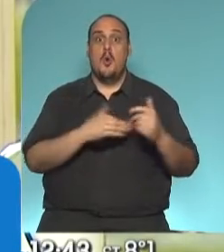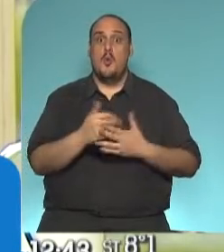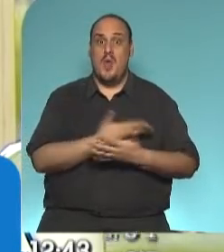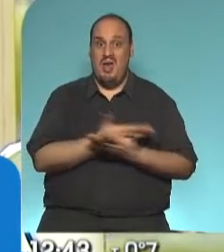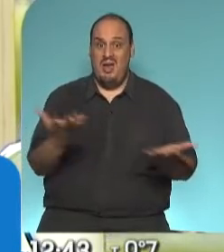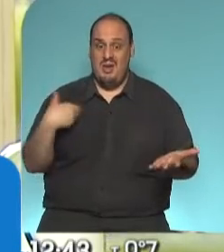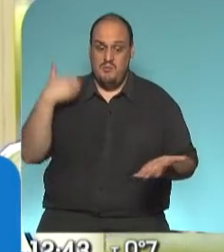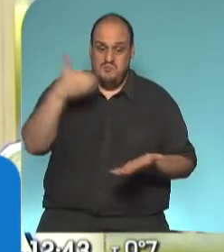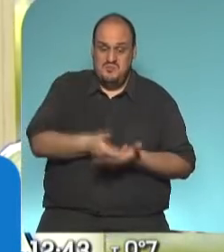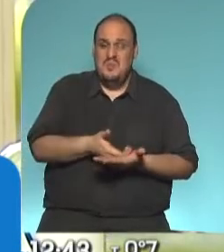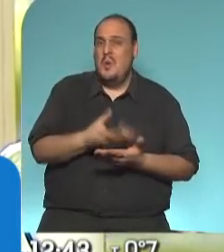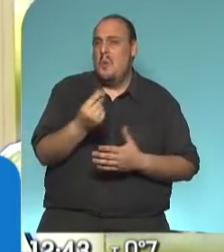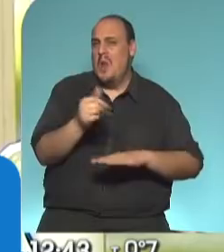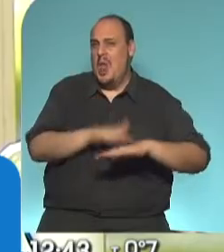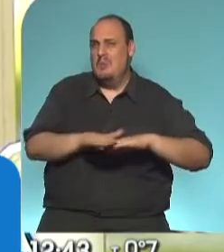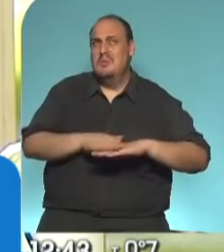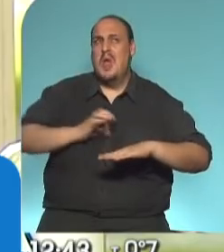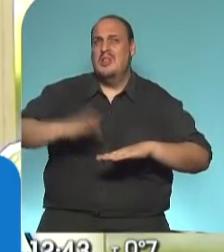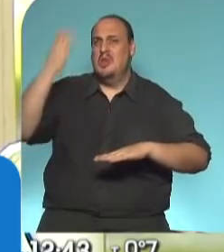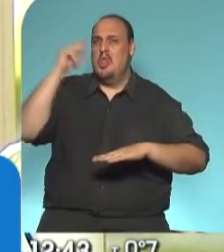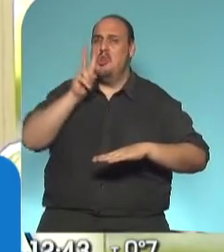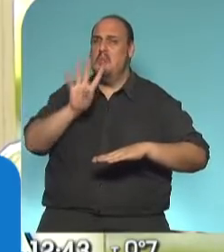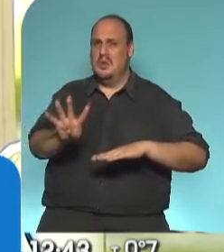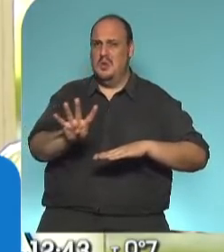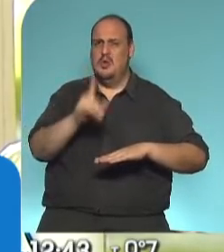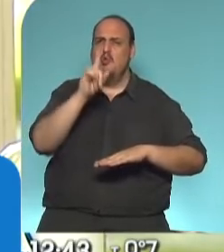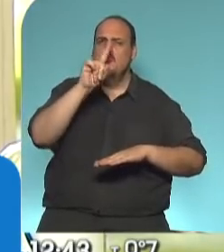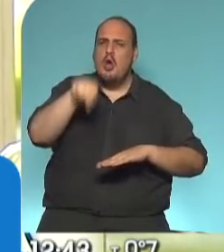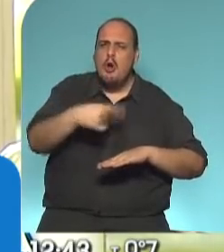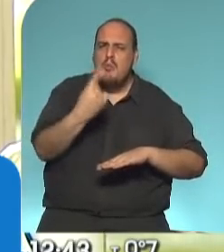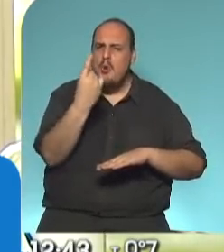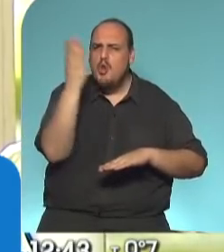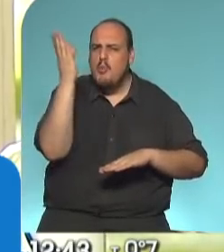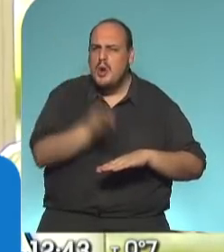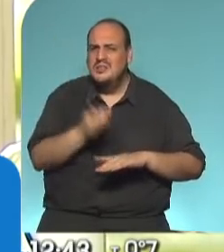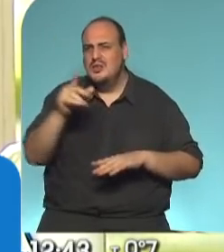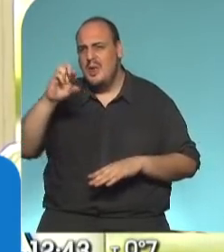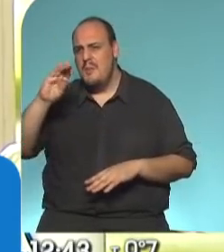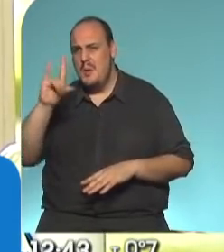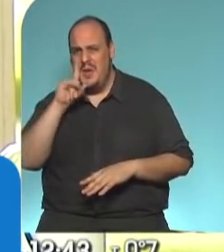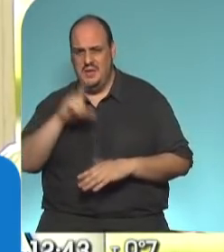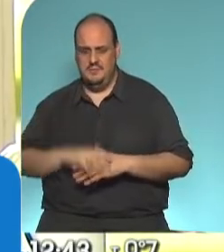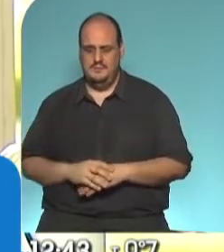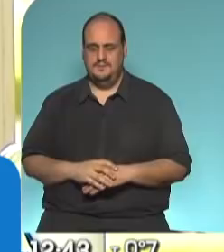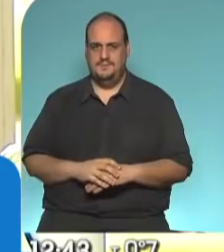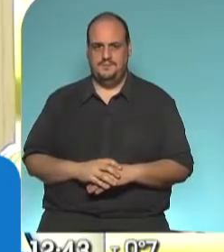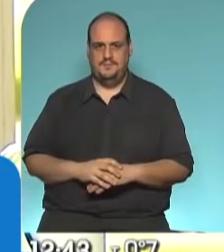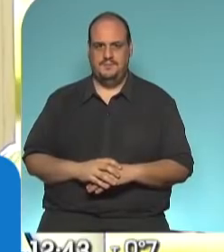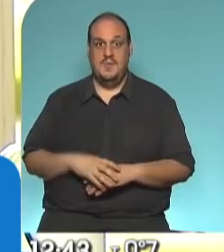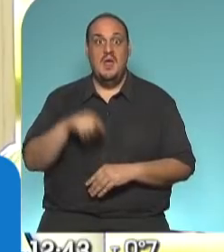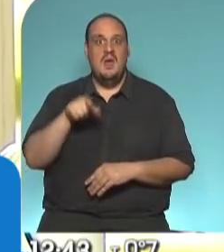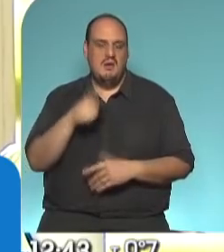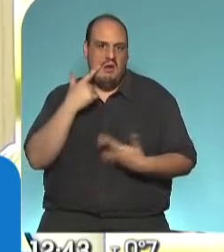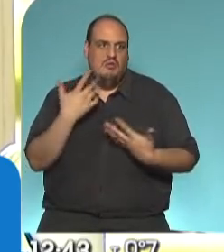alcanzó el valor mínimo desde el año 2004, que fue 1,1% del Producto Bruto Interno. Eso